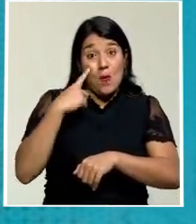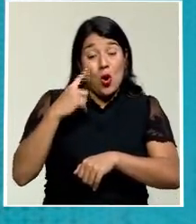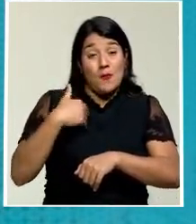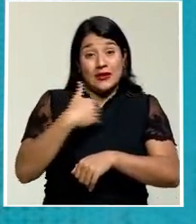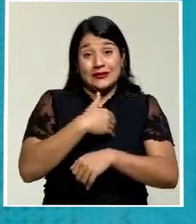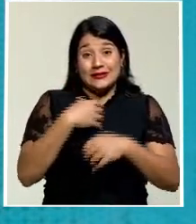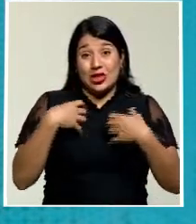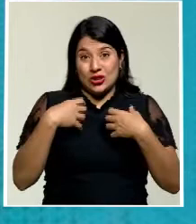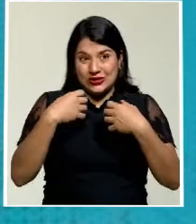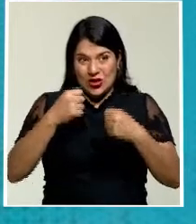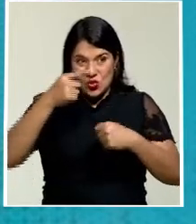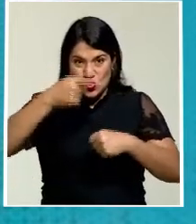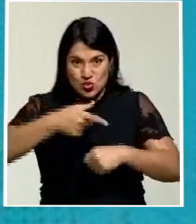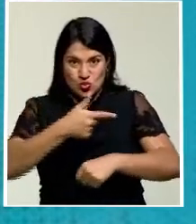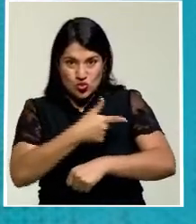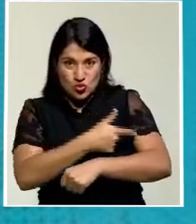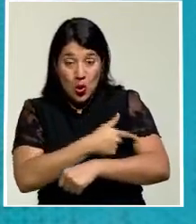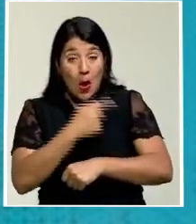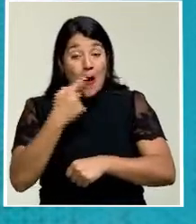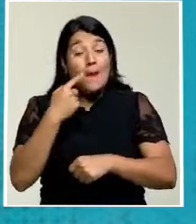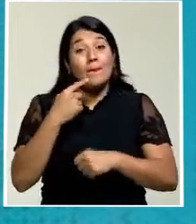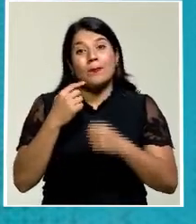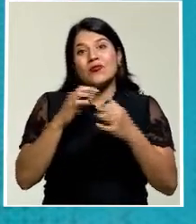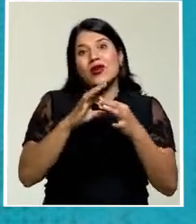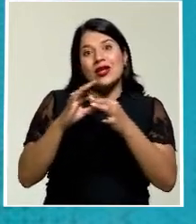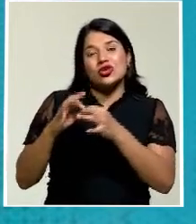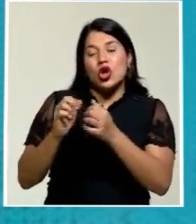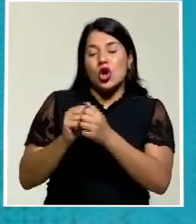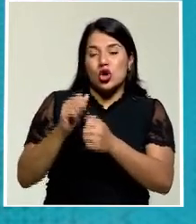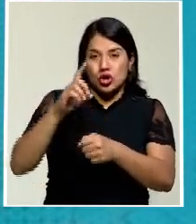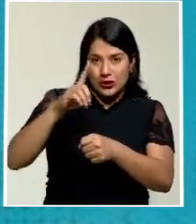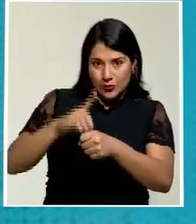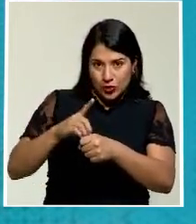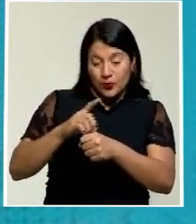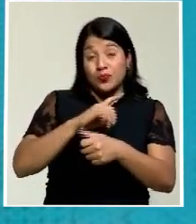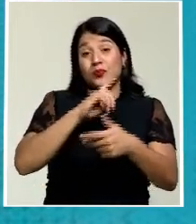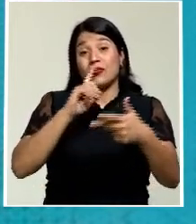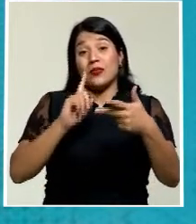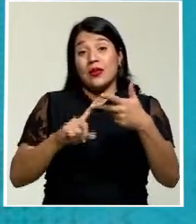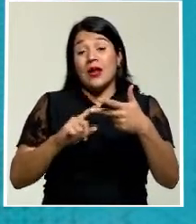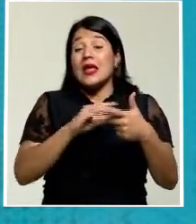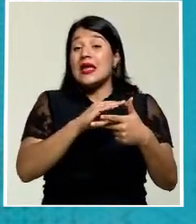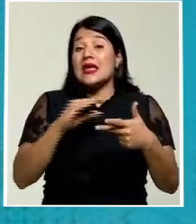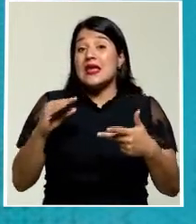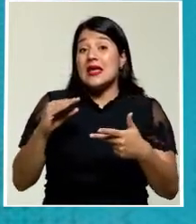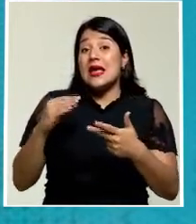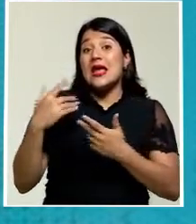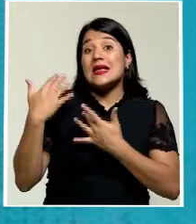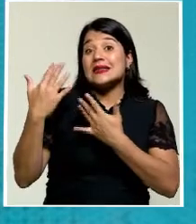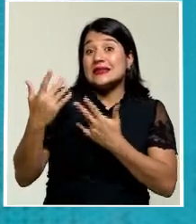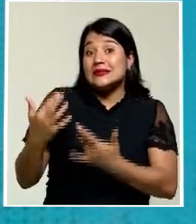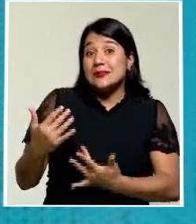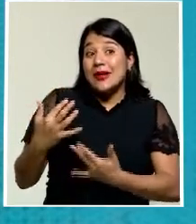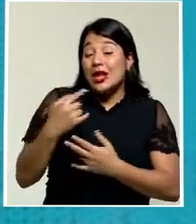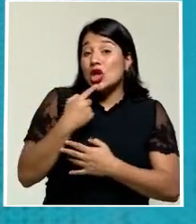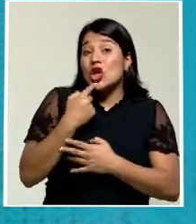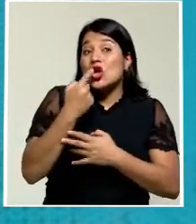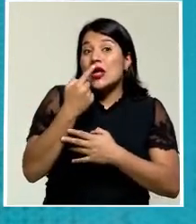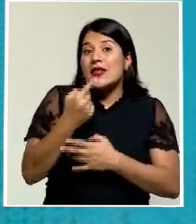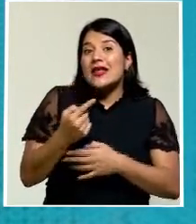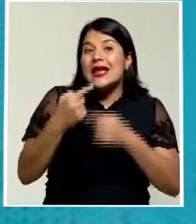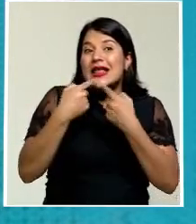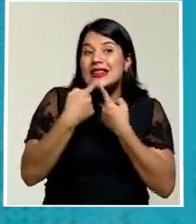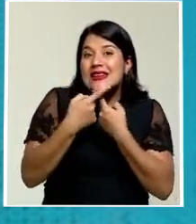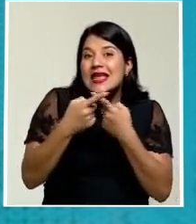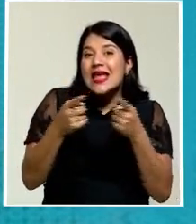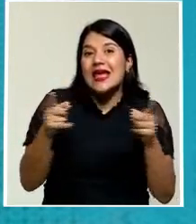finalmente, con estos insumos y a la espera de lo que señale el decreto que se ha anunciado para